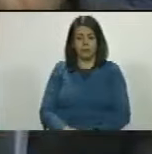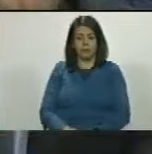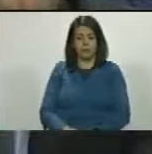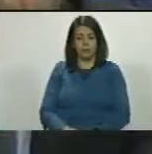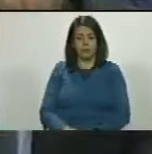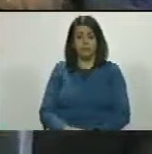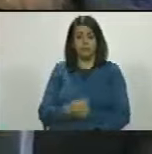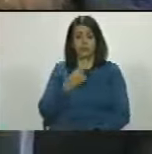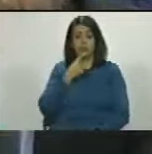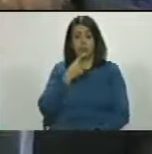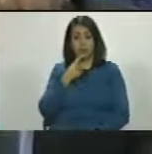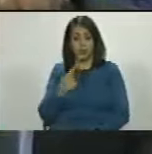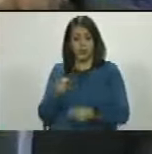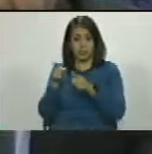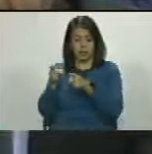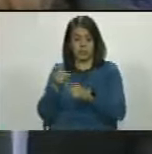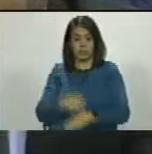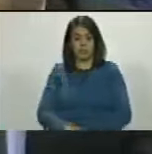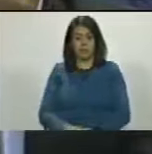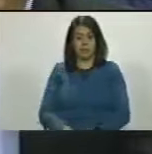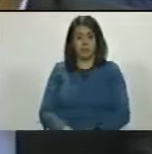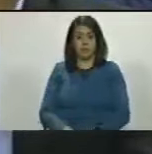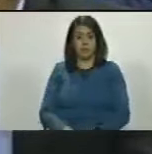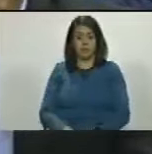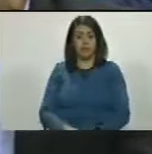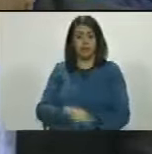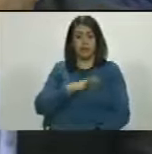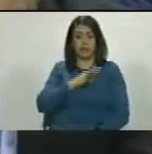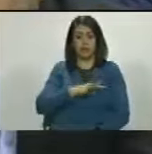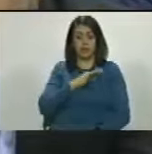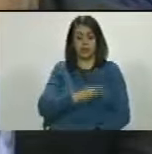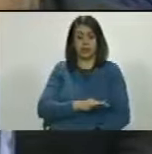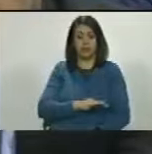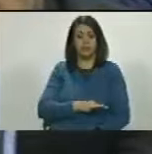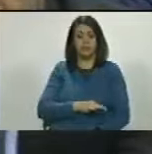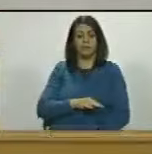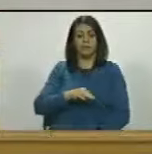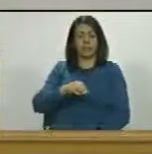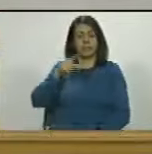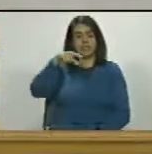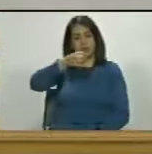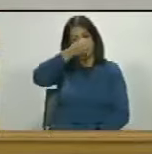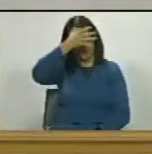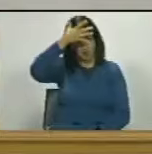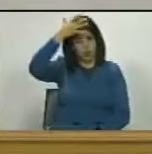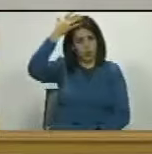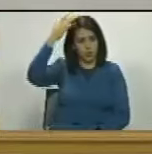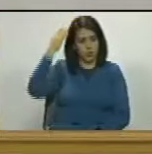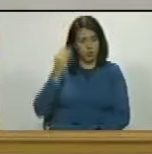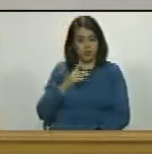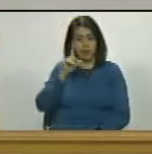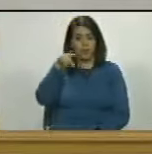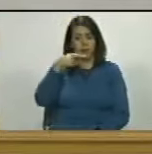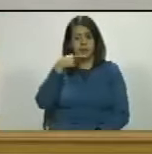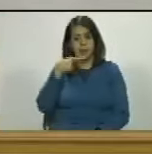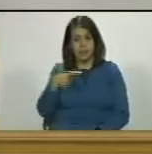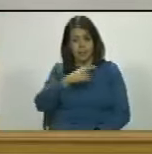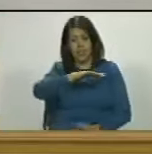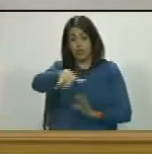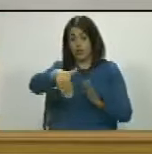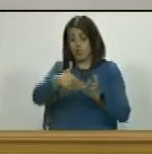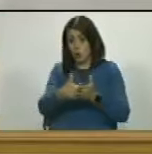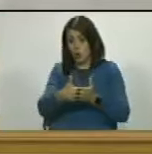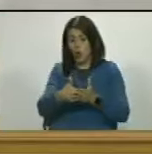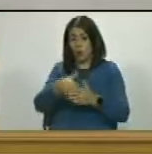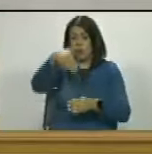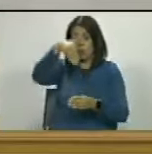muy bien lo decía muy bien lo decía el señor Jerry Ramos Ayub que también está en esta jugada porque todos los